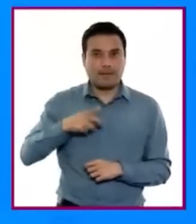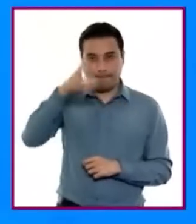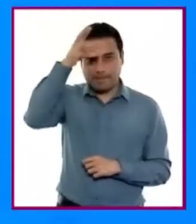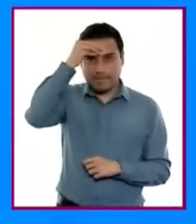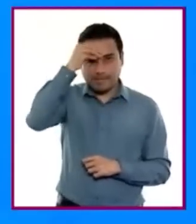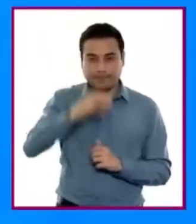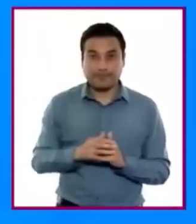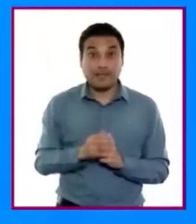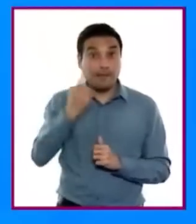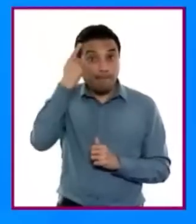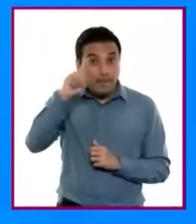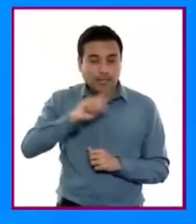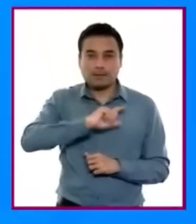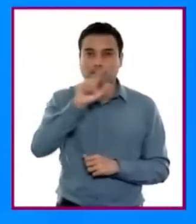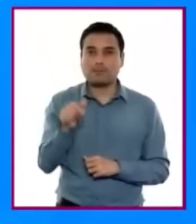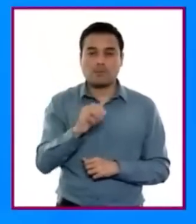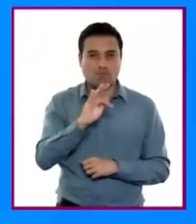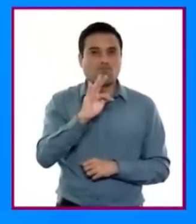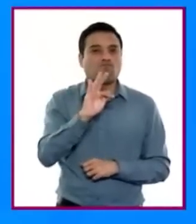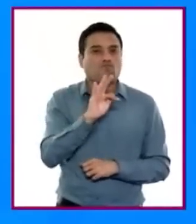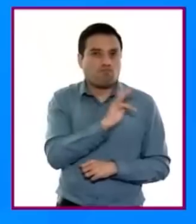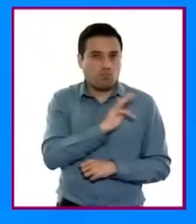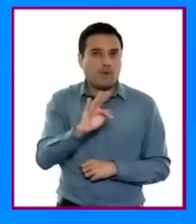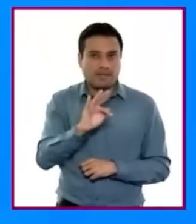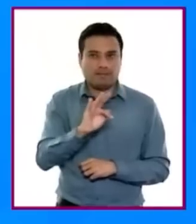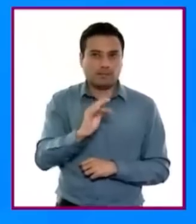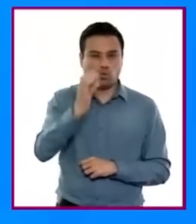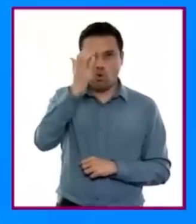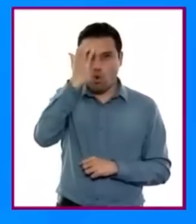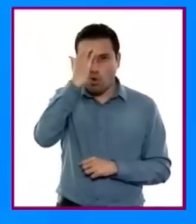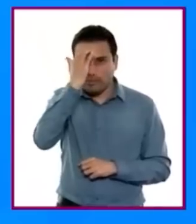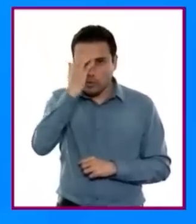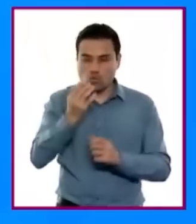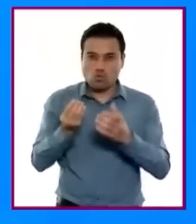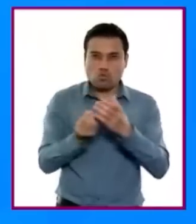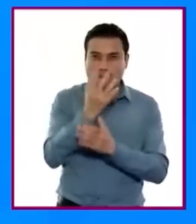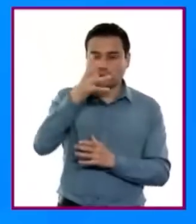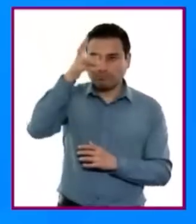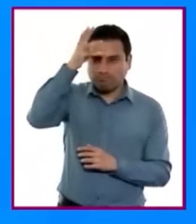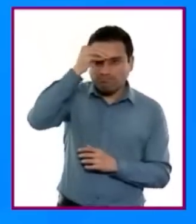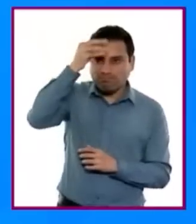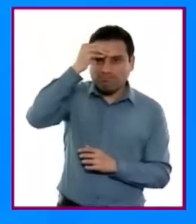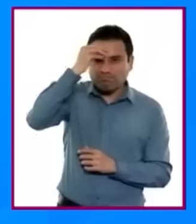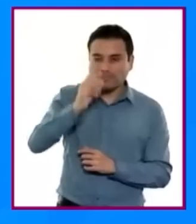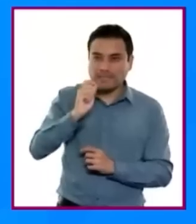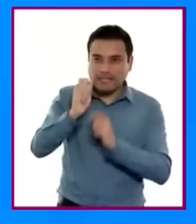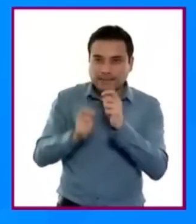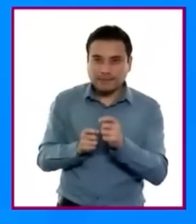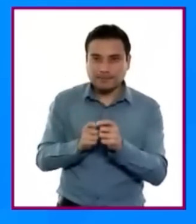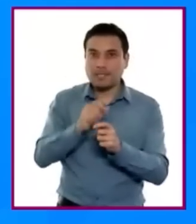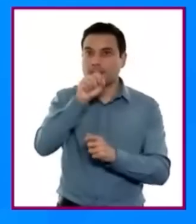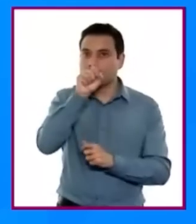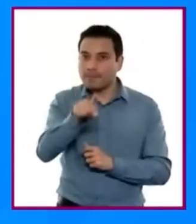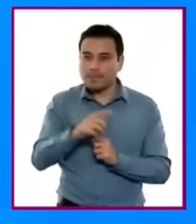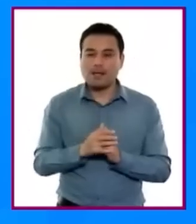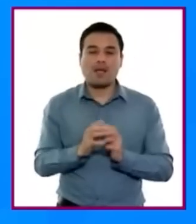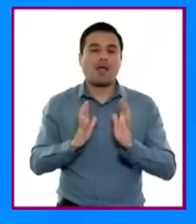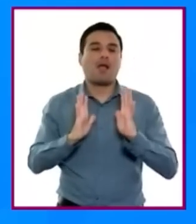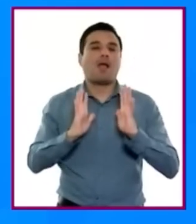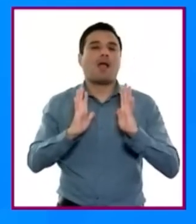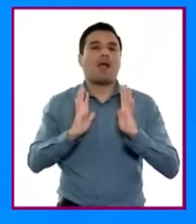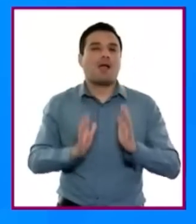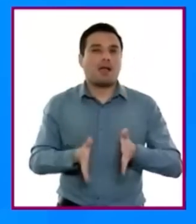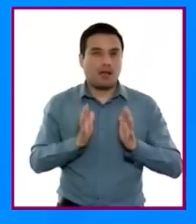facilita la transferencia y aplicación de conocimientos a nuevas situaciones y ayudan a encontrar un sentido más